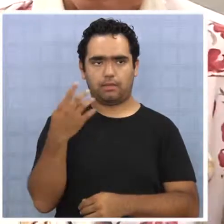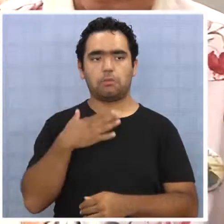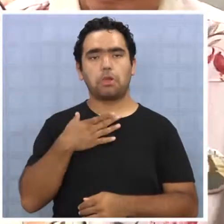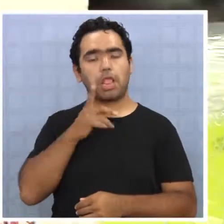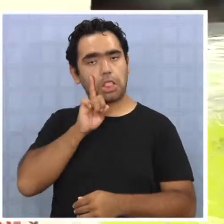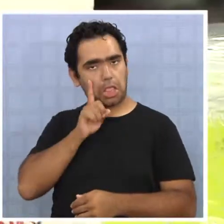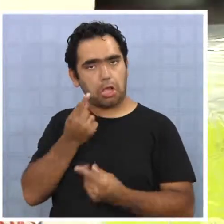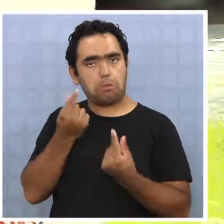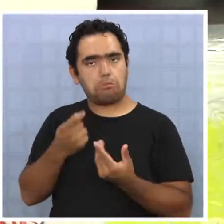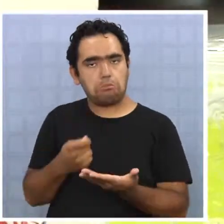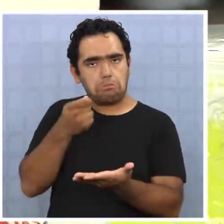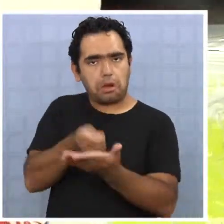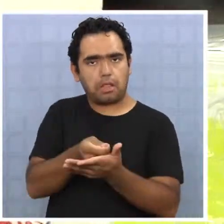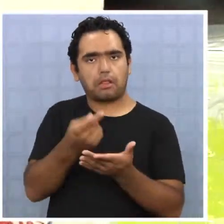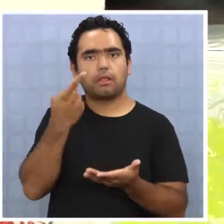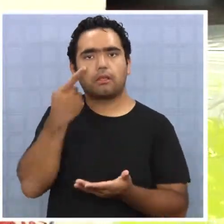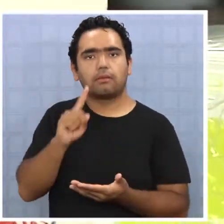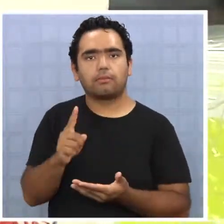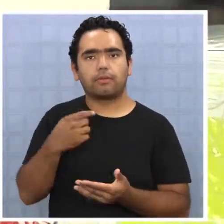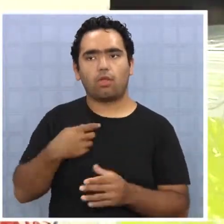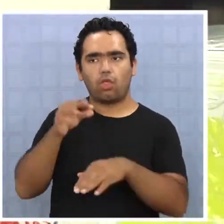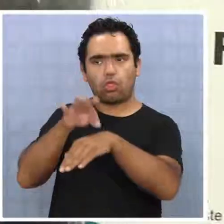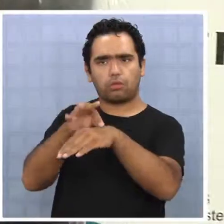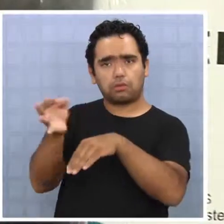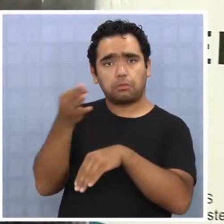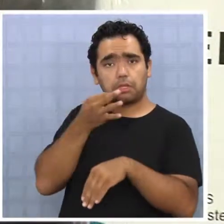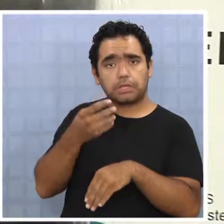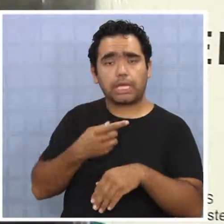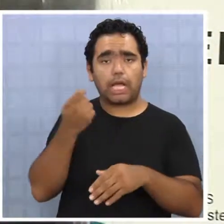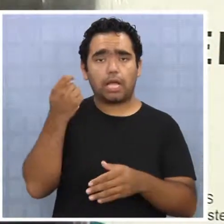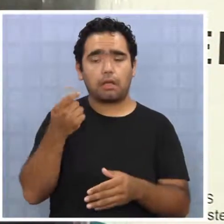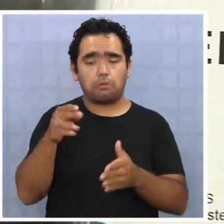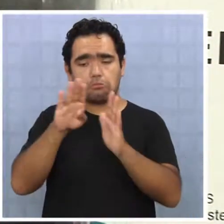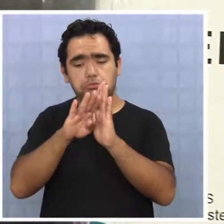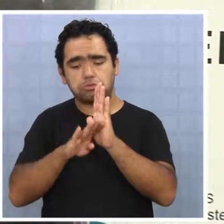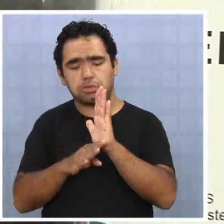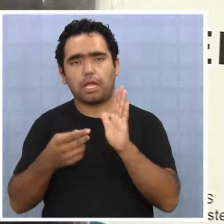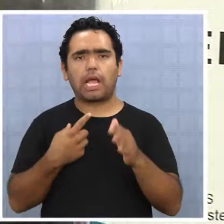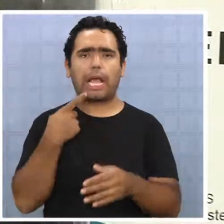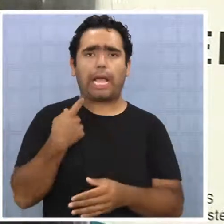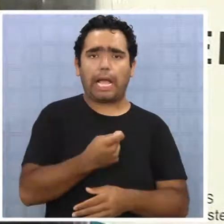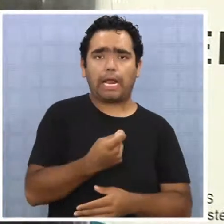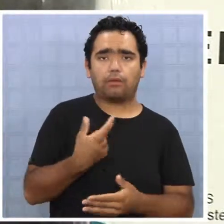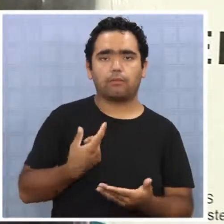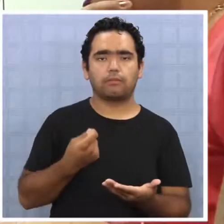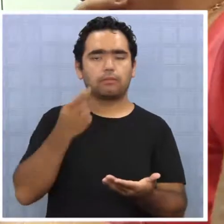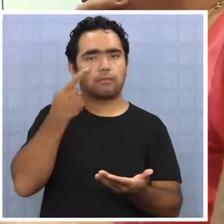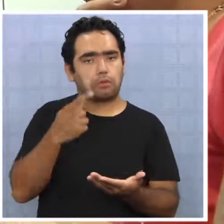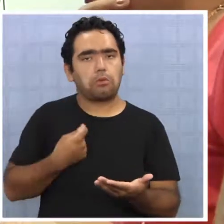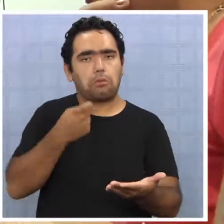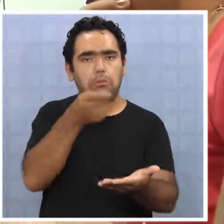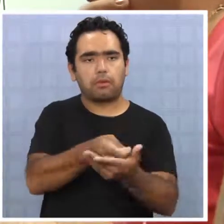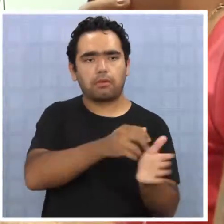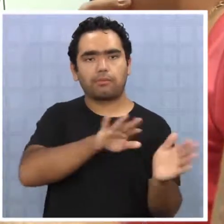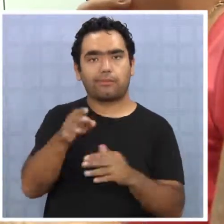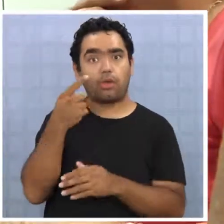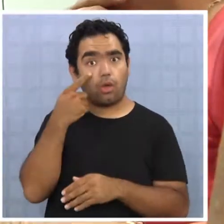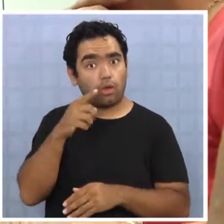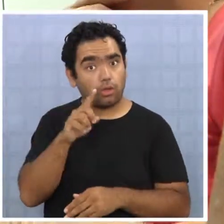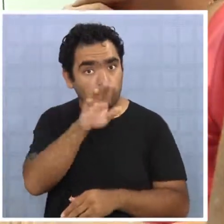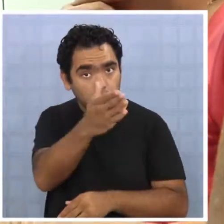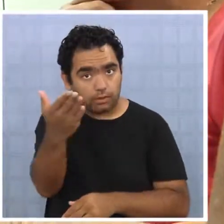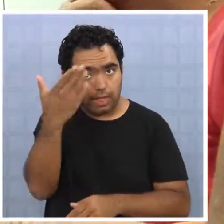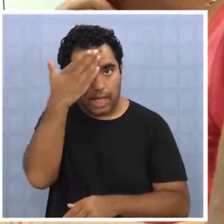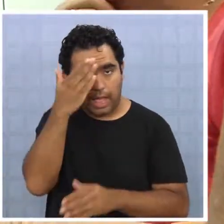medios como hacerlo, entonces, pero el remedio que me dan los torsos son caros, pero los compro igual, porque a veces a barato cuesta caro. Pero preste atención,